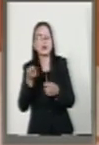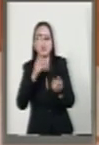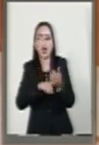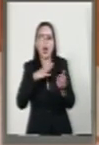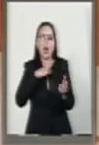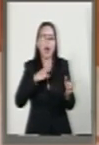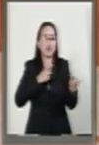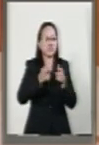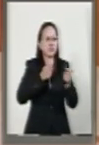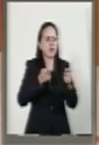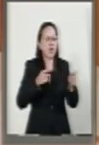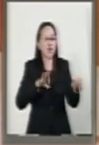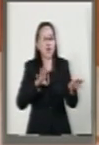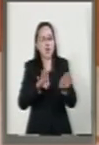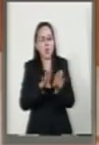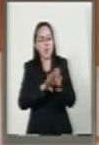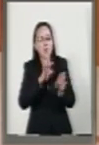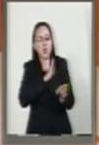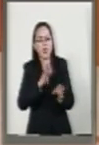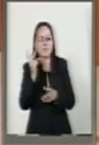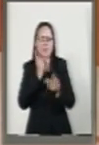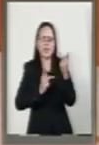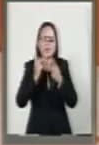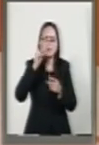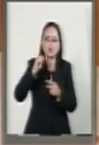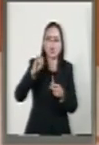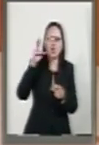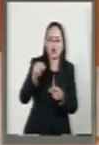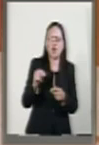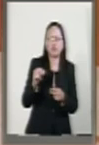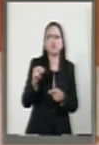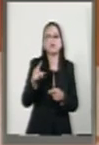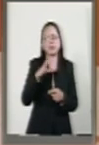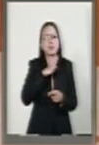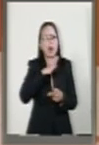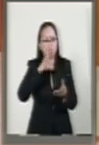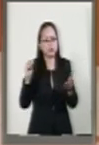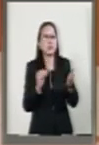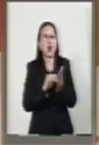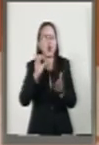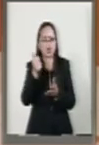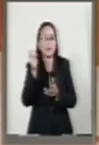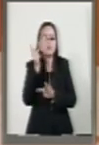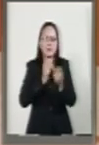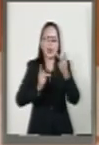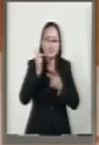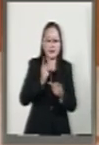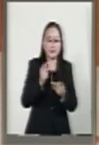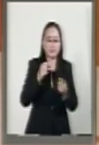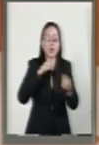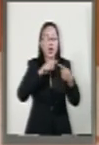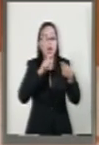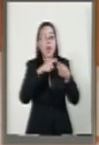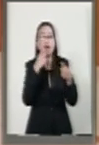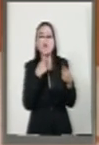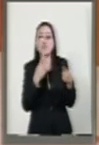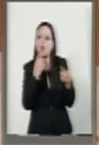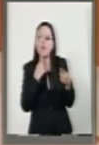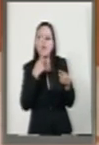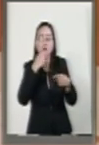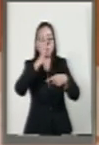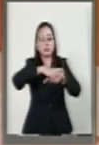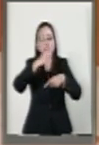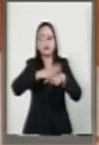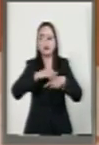de poder o no acceder a un nivel de financiamiento o adicional de crédito. Cuando está en el semáforo rojo, como bien comentaban nuestros